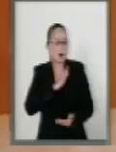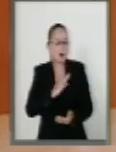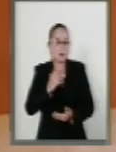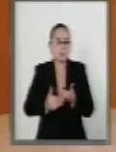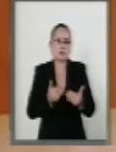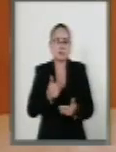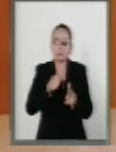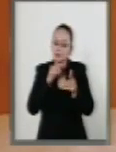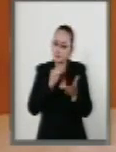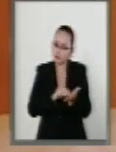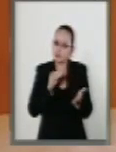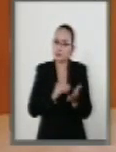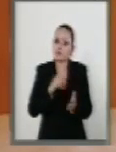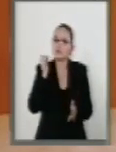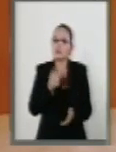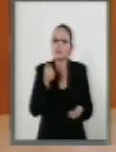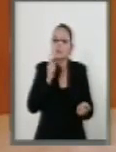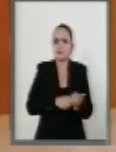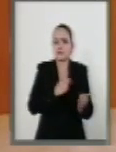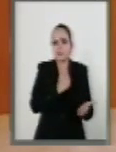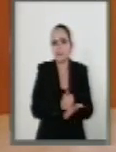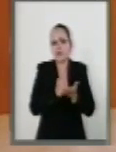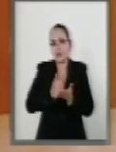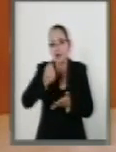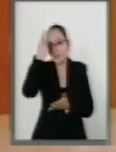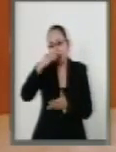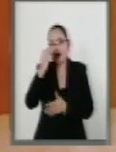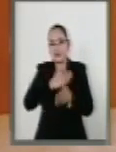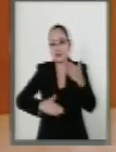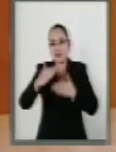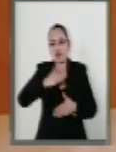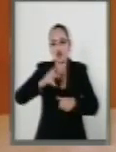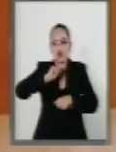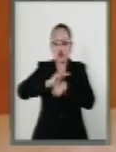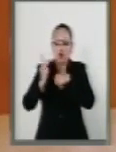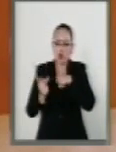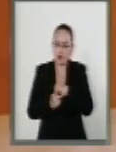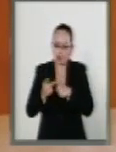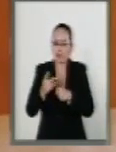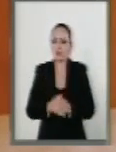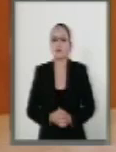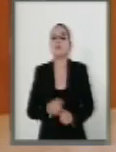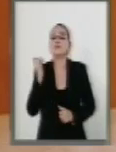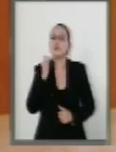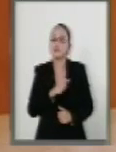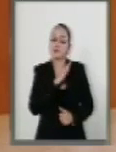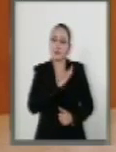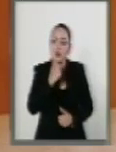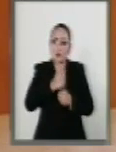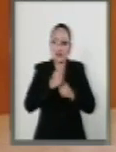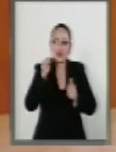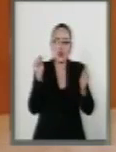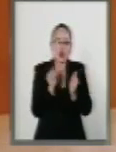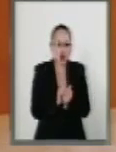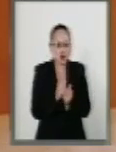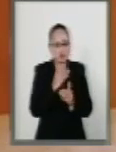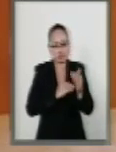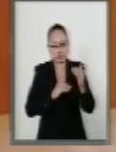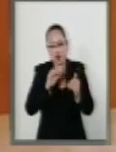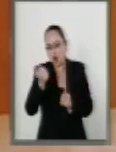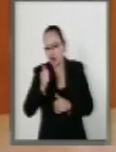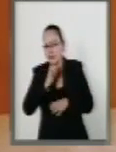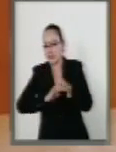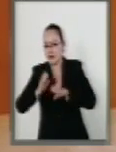sigan siendo un motor para el desarrollo y la productividad en el país y que puedan competir con éxito con otras